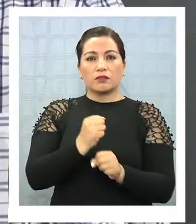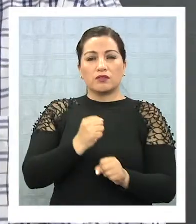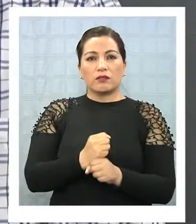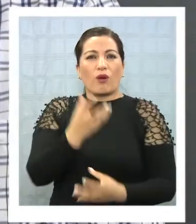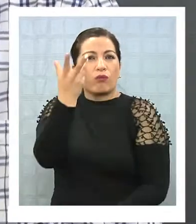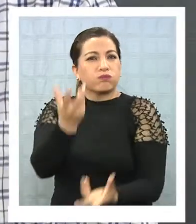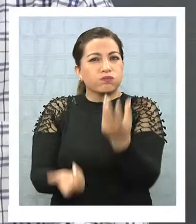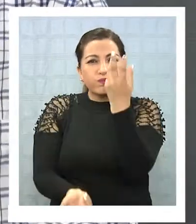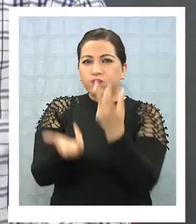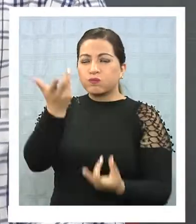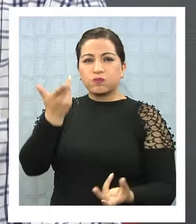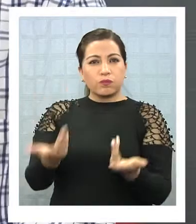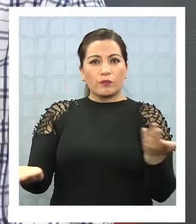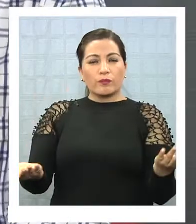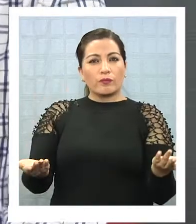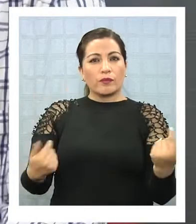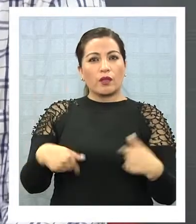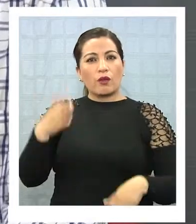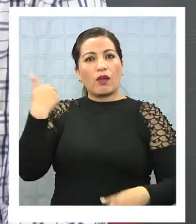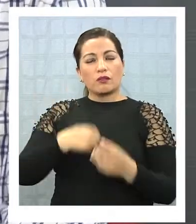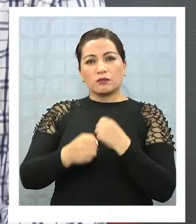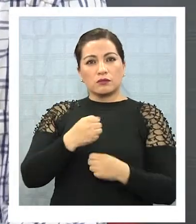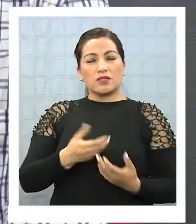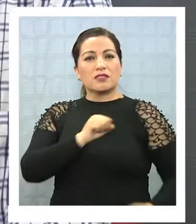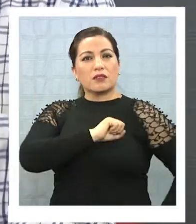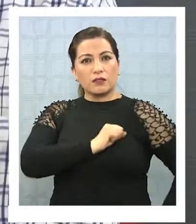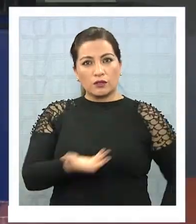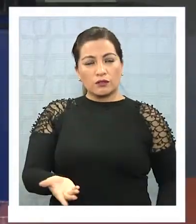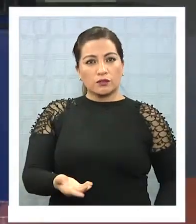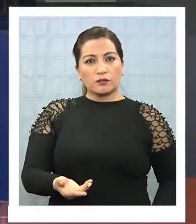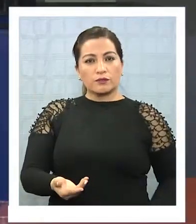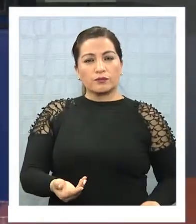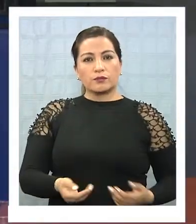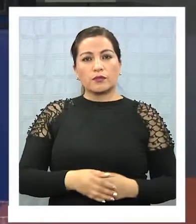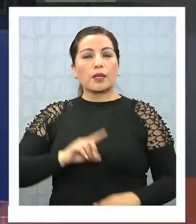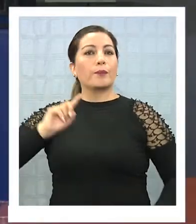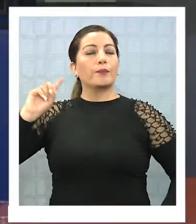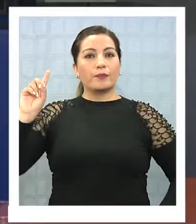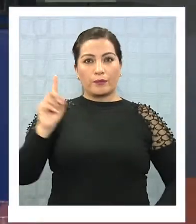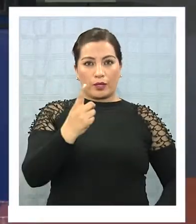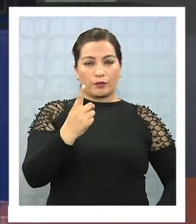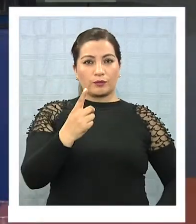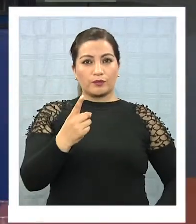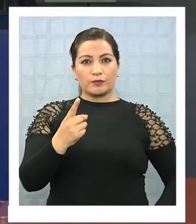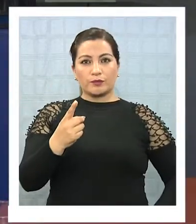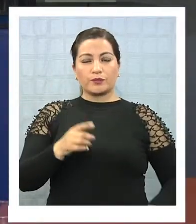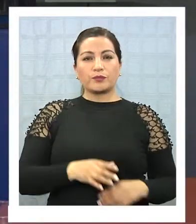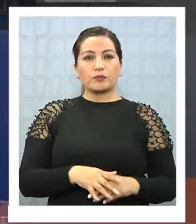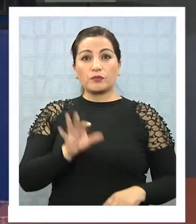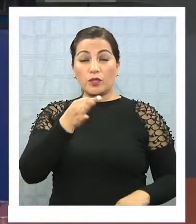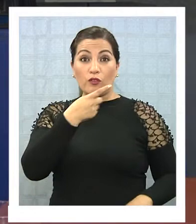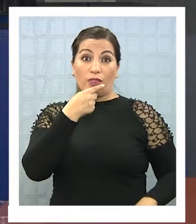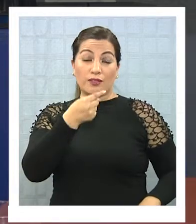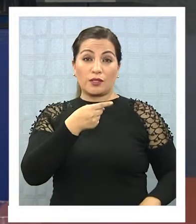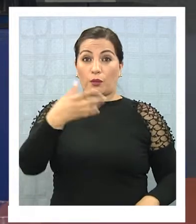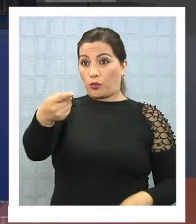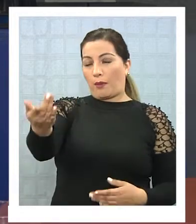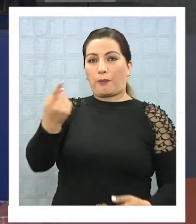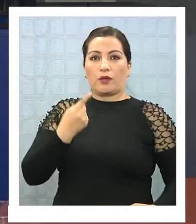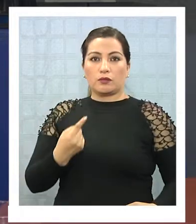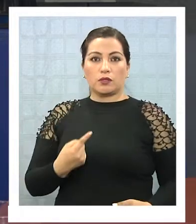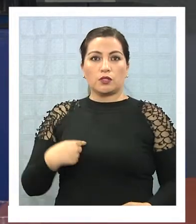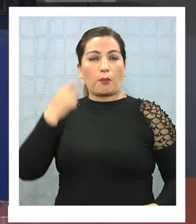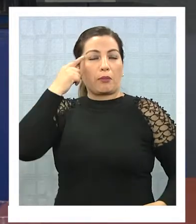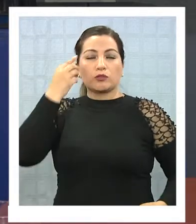incendio de tales dimensiones como el que tuvimos en la zona central? Bueno, yo quiero primero, para contextualizar esa pregunta, que la encuentro